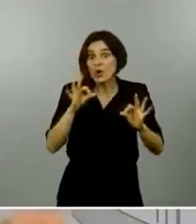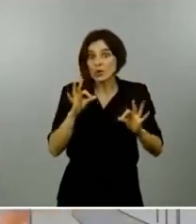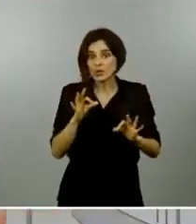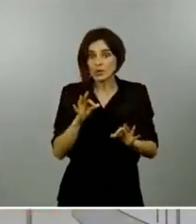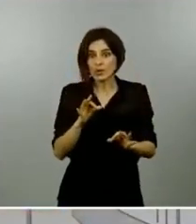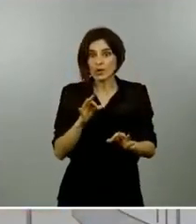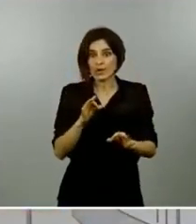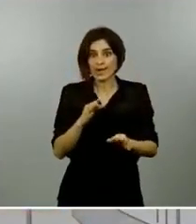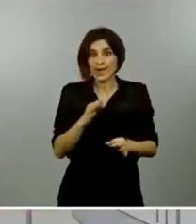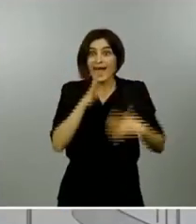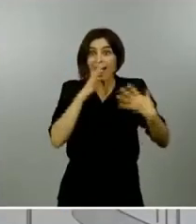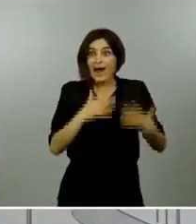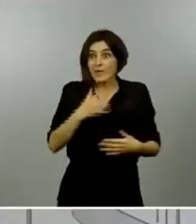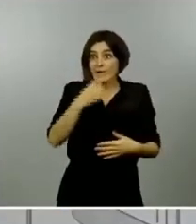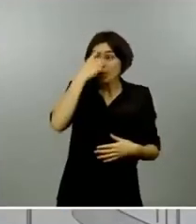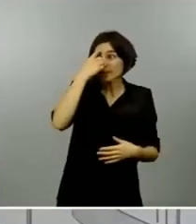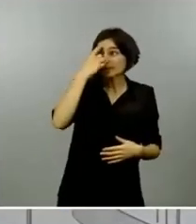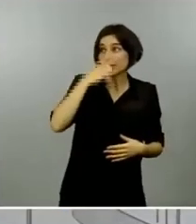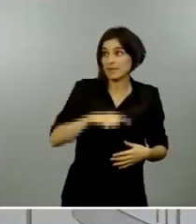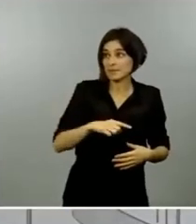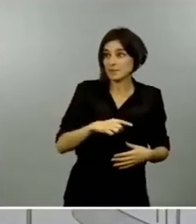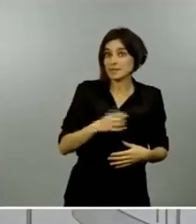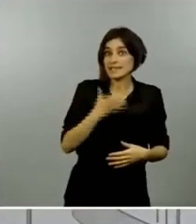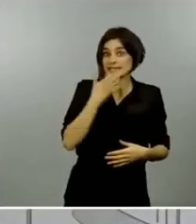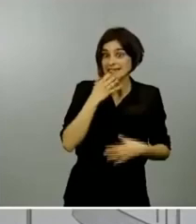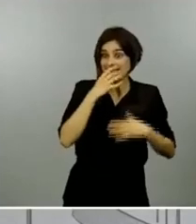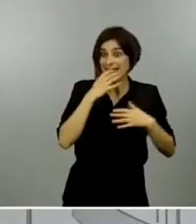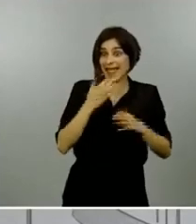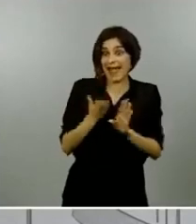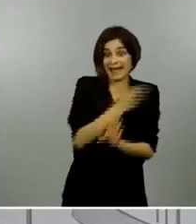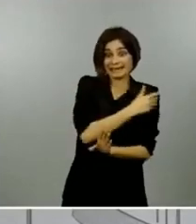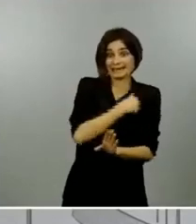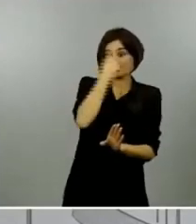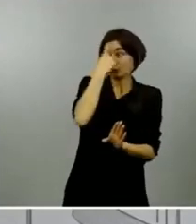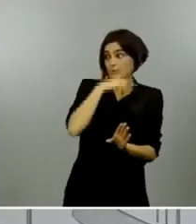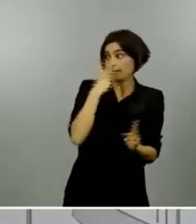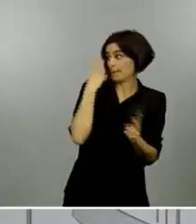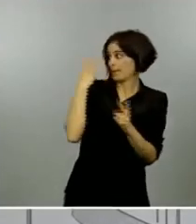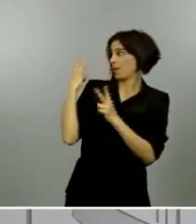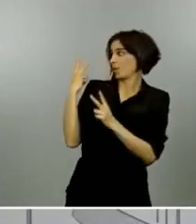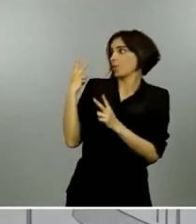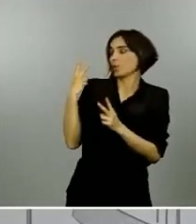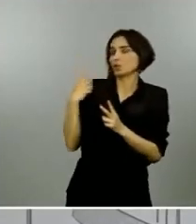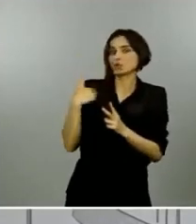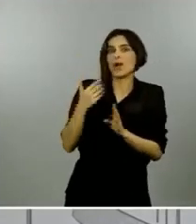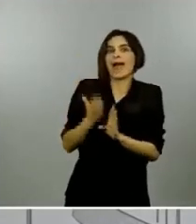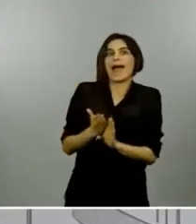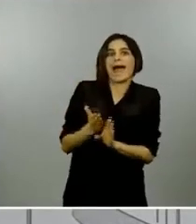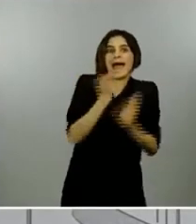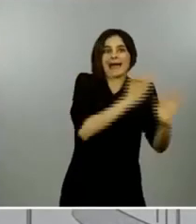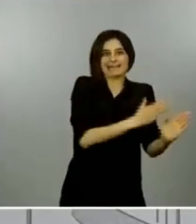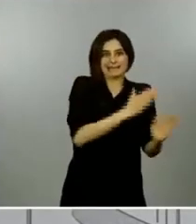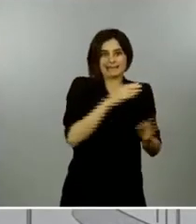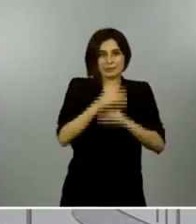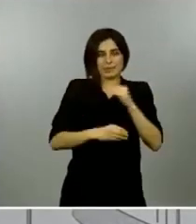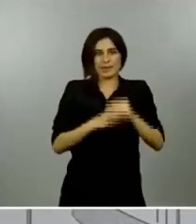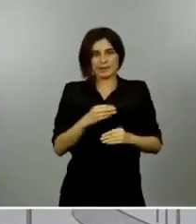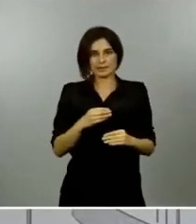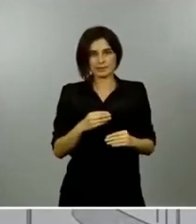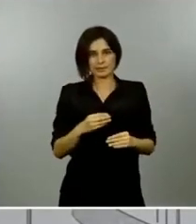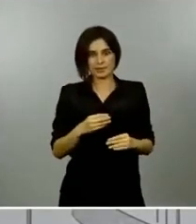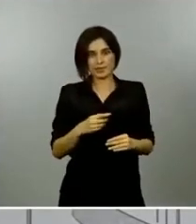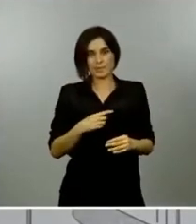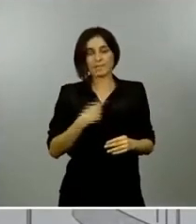hace meses hubiéramos hecho de otra manera pero el hecho cierto es que este gobierno tomó posición el 12 de enero y el 13 de enero empezó a trabajar